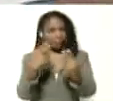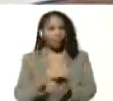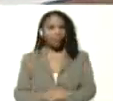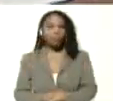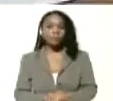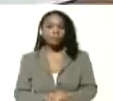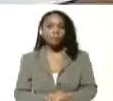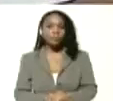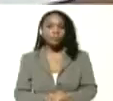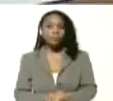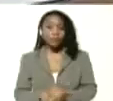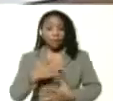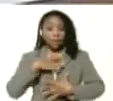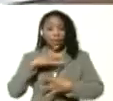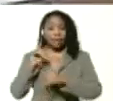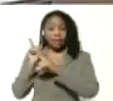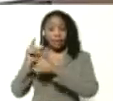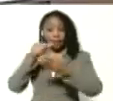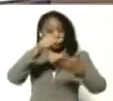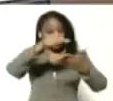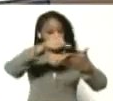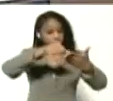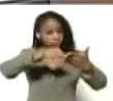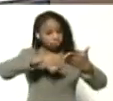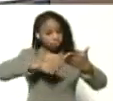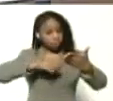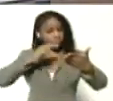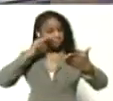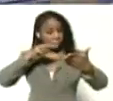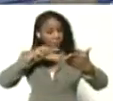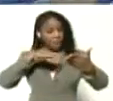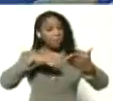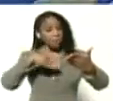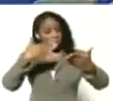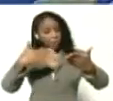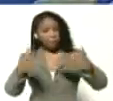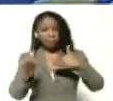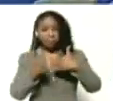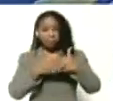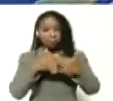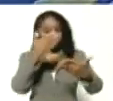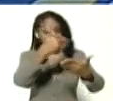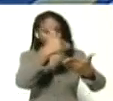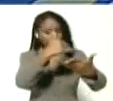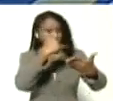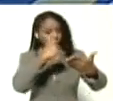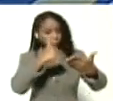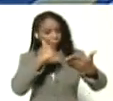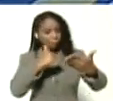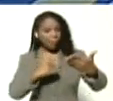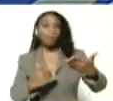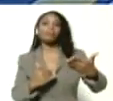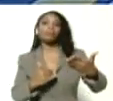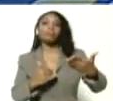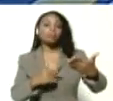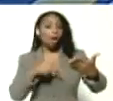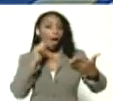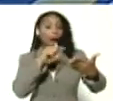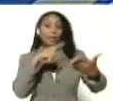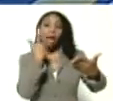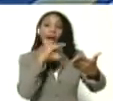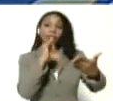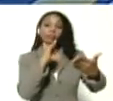interesante este índice. Después viene el cierre con categorías emergentes y reflexiones en curso. Aquí está,